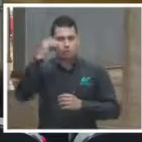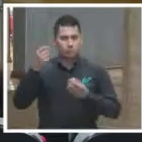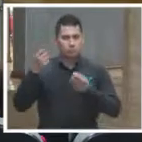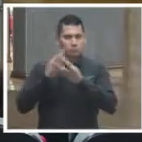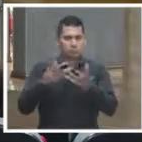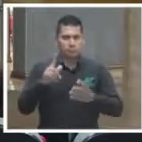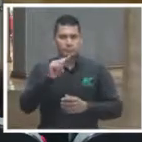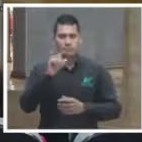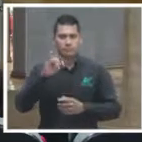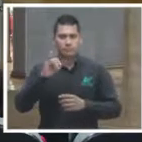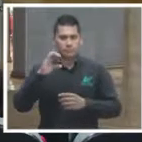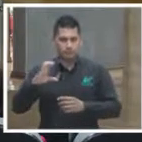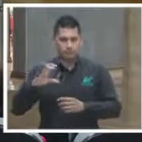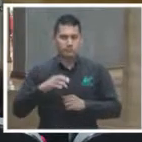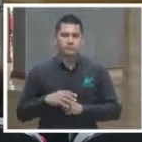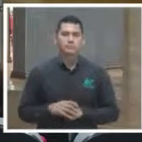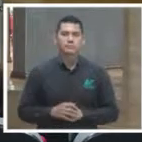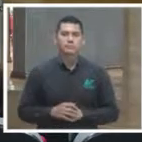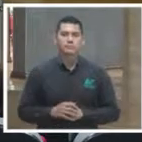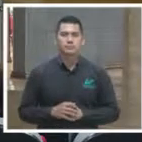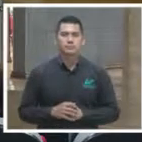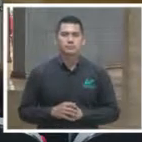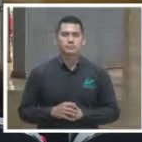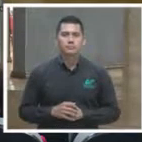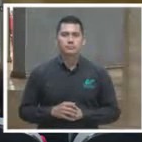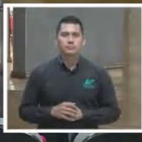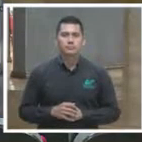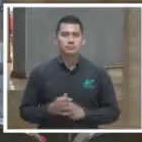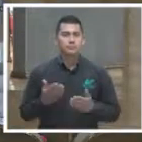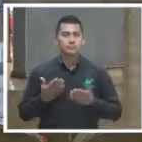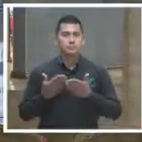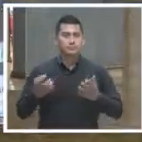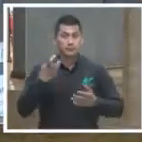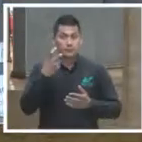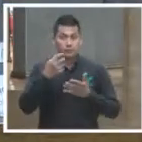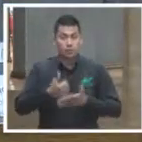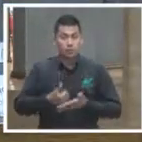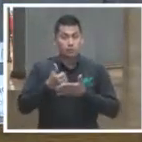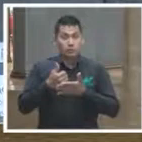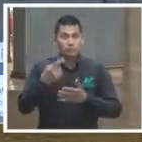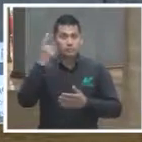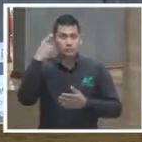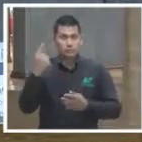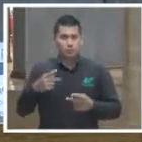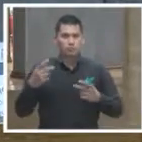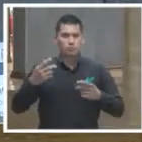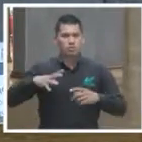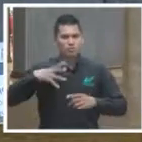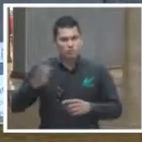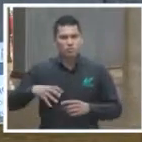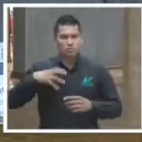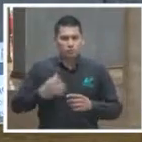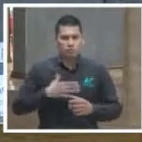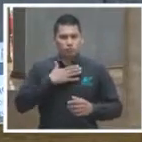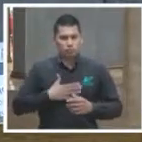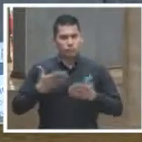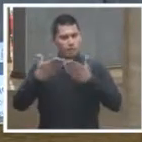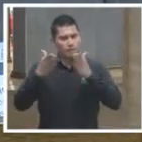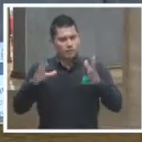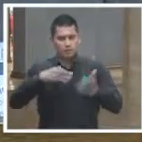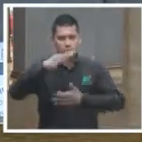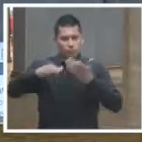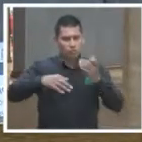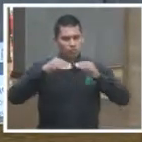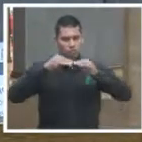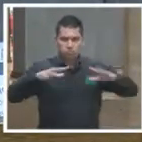tecnologías de la información y comunicación, que sin duda ayudará a construir sobre cada uno de los esfuerzos de justicia abierta desde el inicio que ha